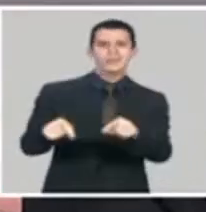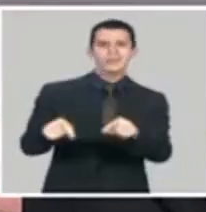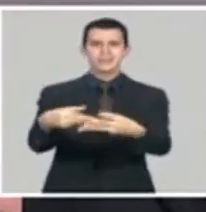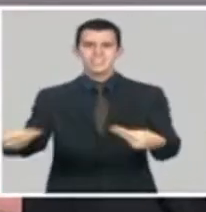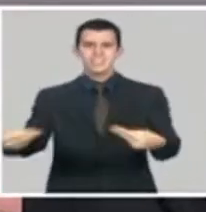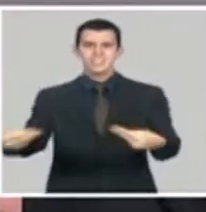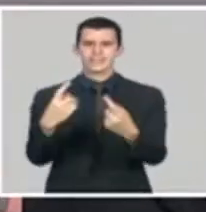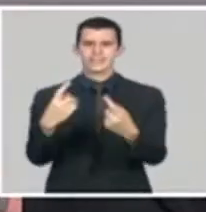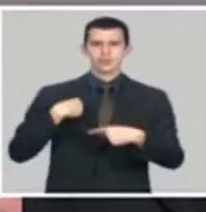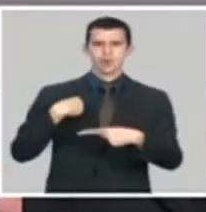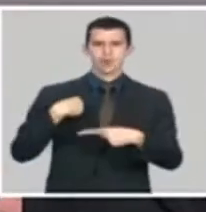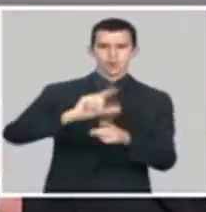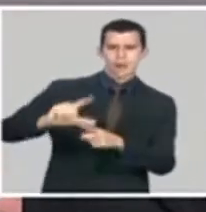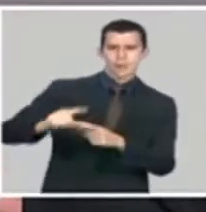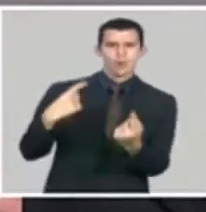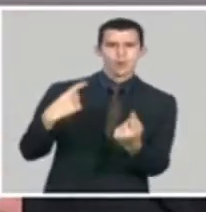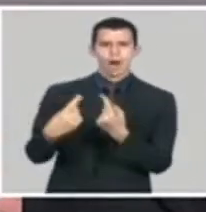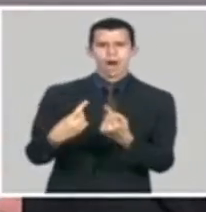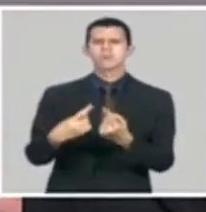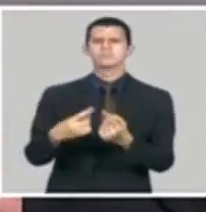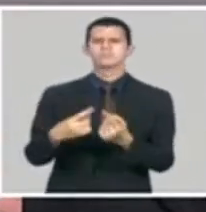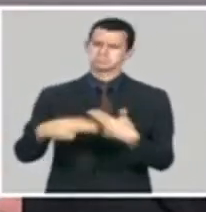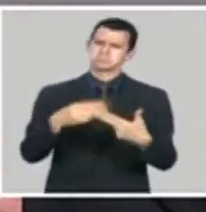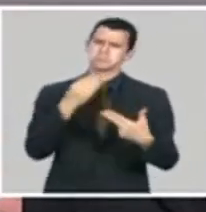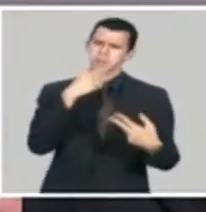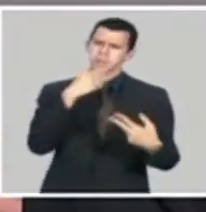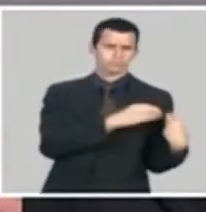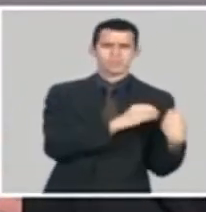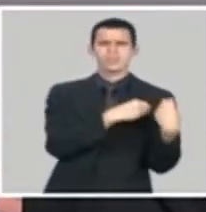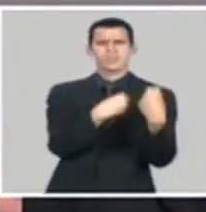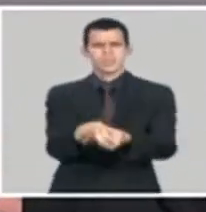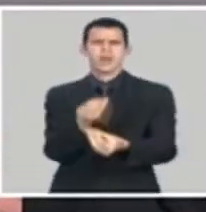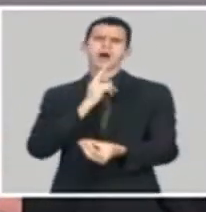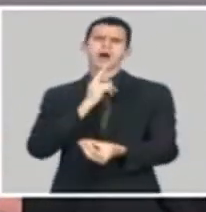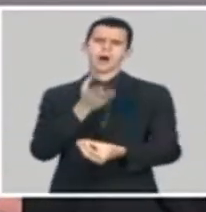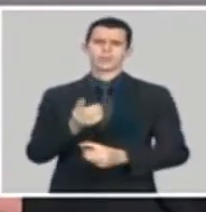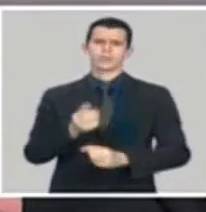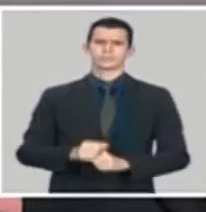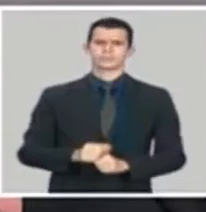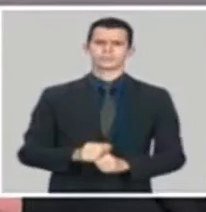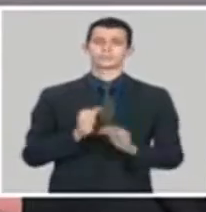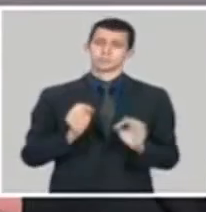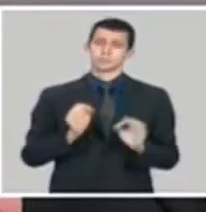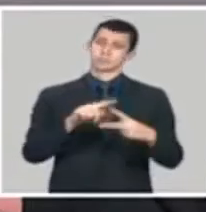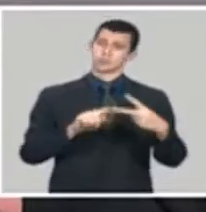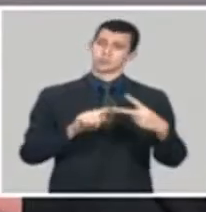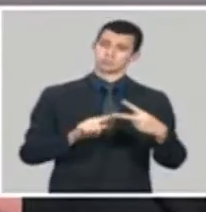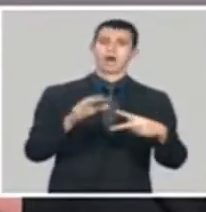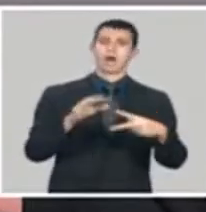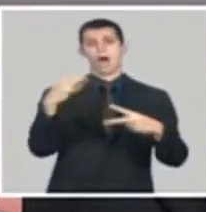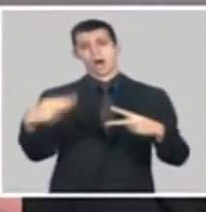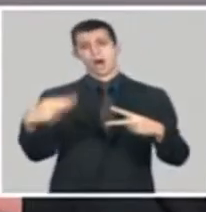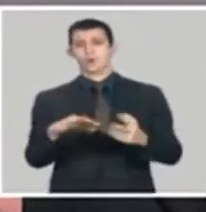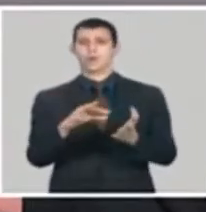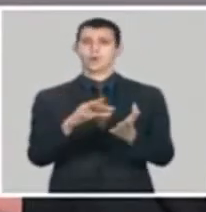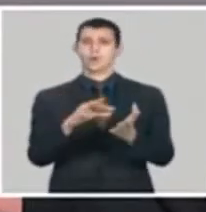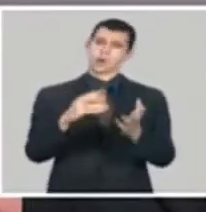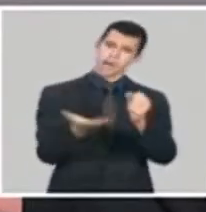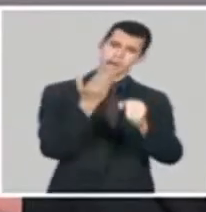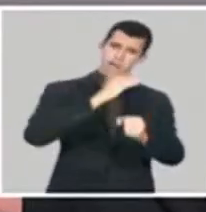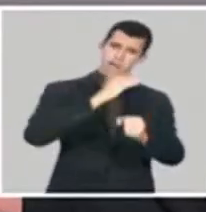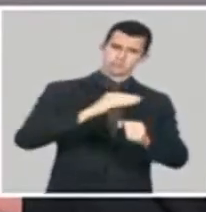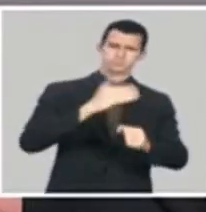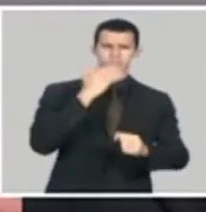muchos cultivos como la caña, el arroz, el arroz, la caña, los rendimientos, por ejemplo, en la